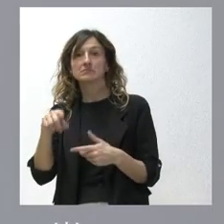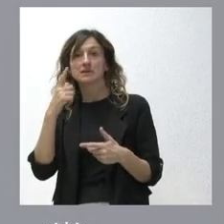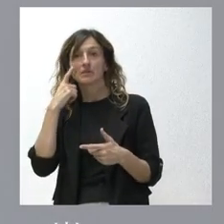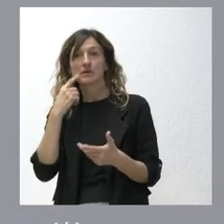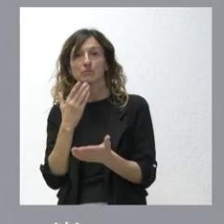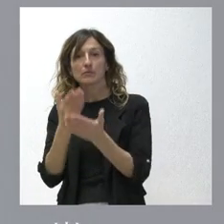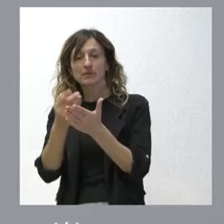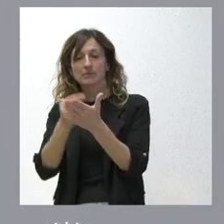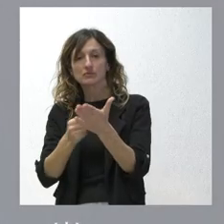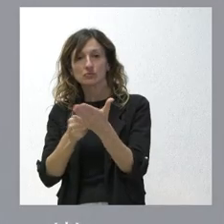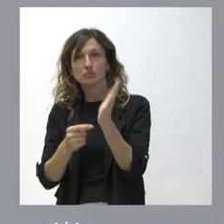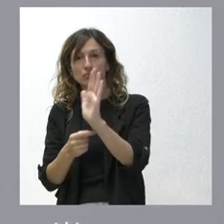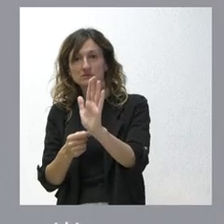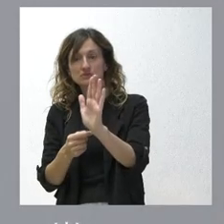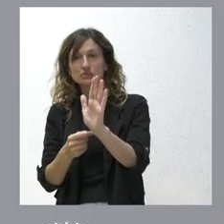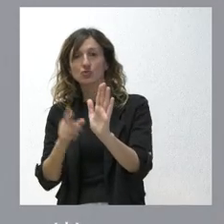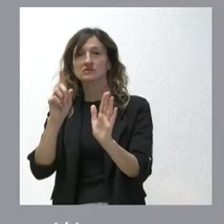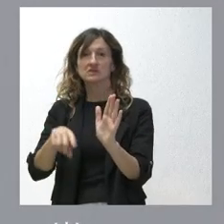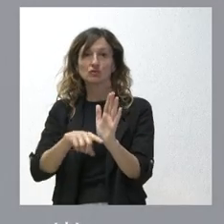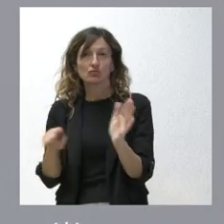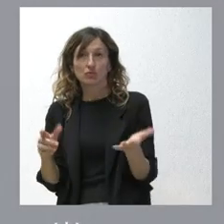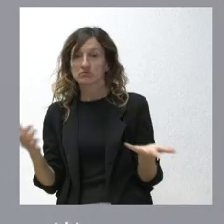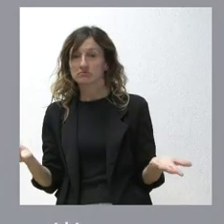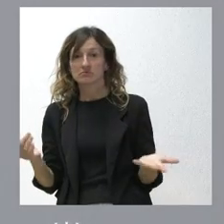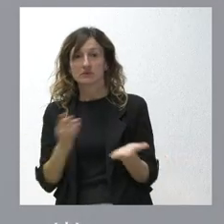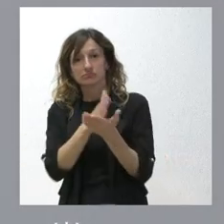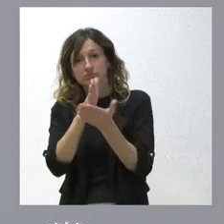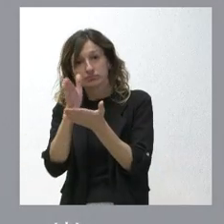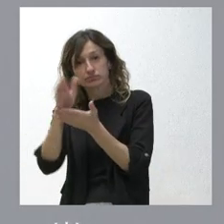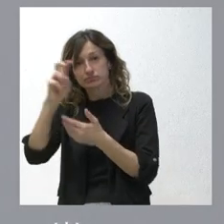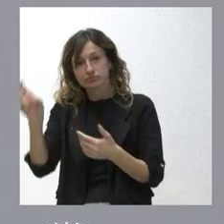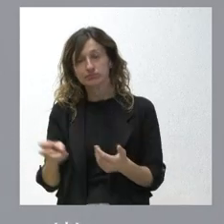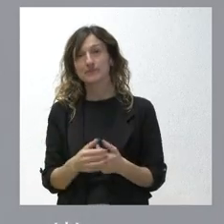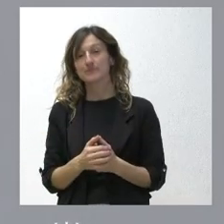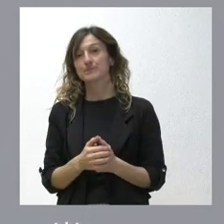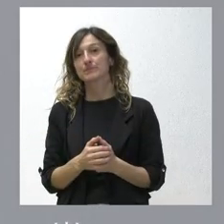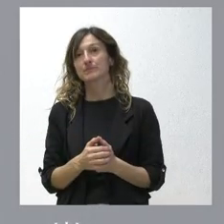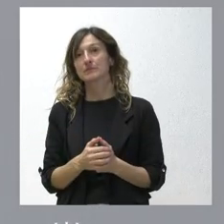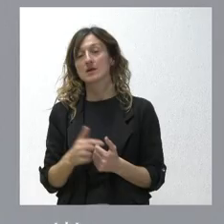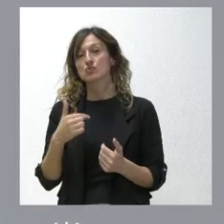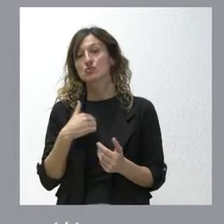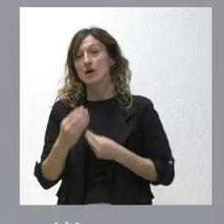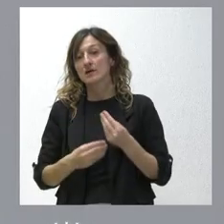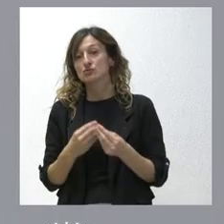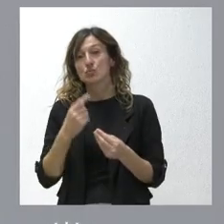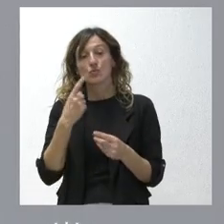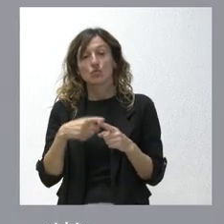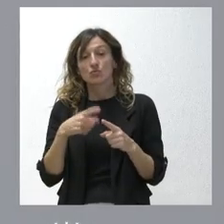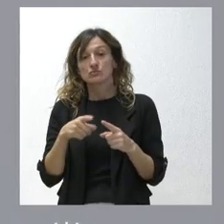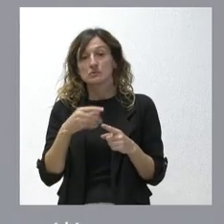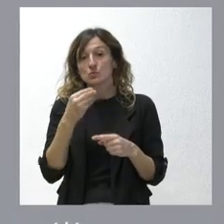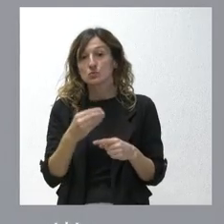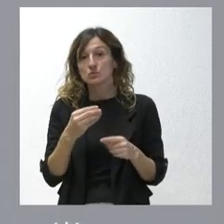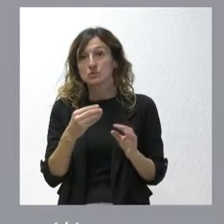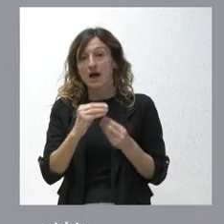proponer un presupuesto encima de la mesa o no si es que todas esas posibilidades caben ¿qué es lo que hemos hecho nosotros? aquello que nos parecía bueno hacer